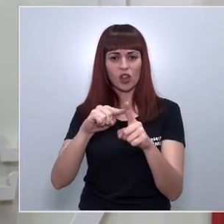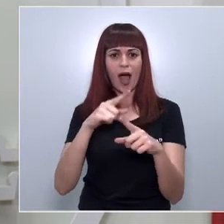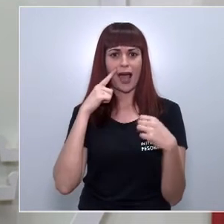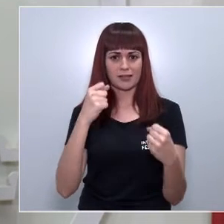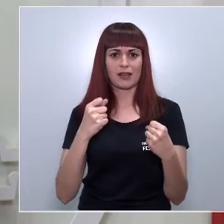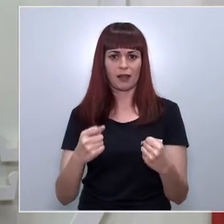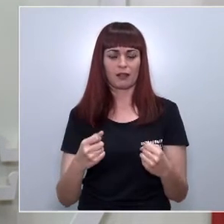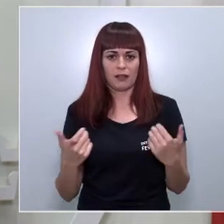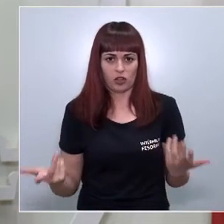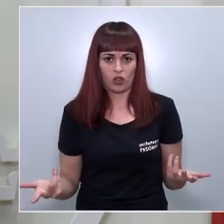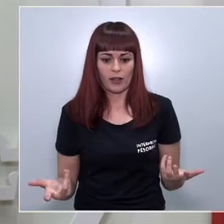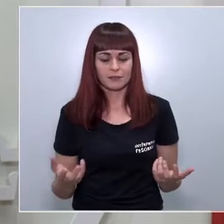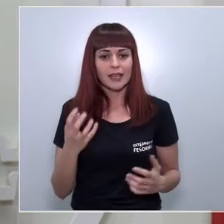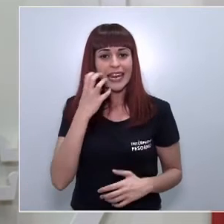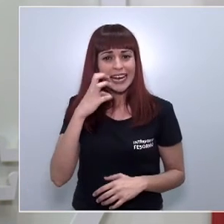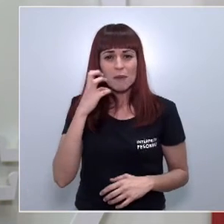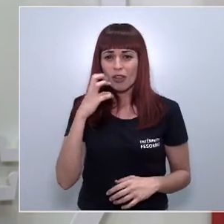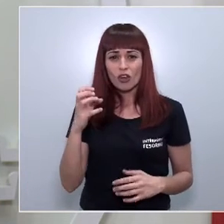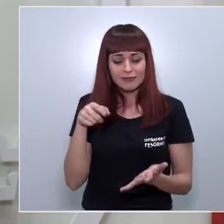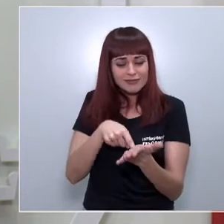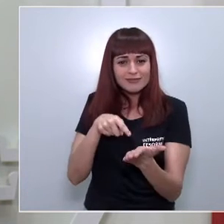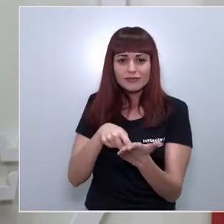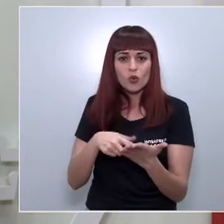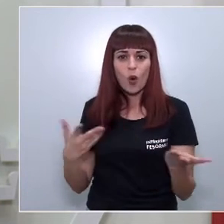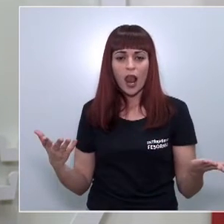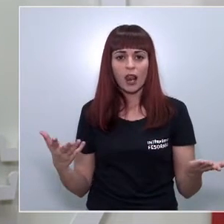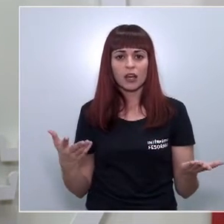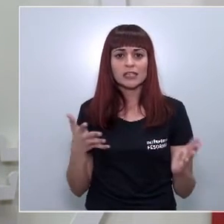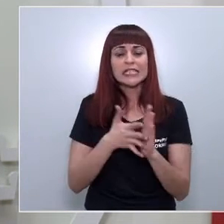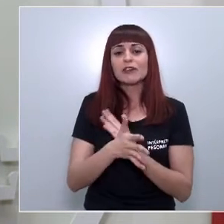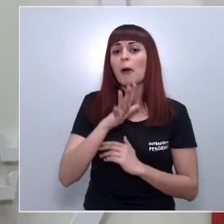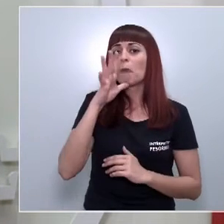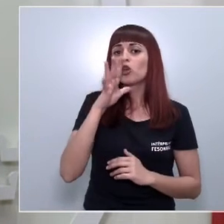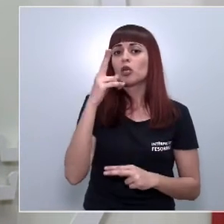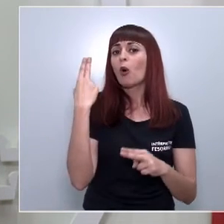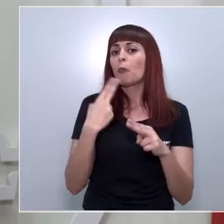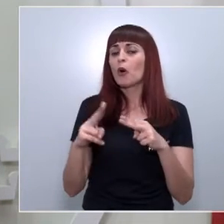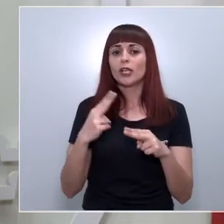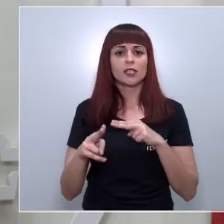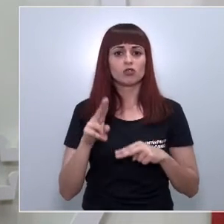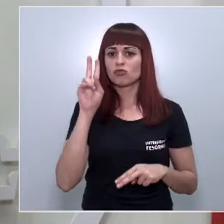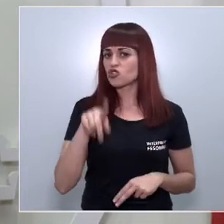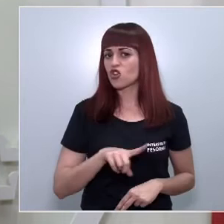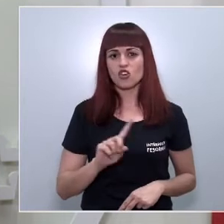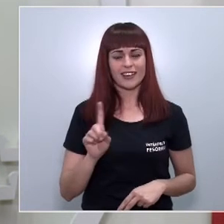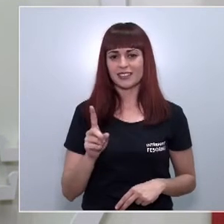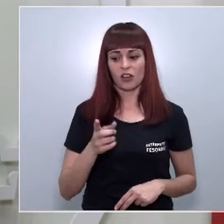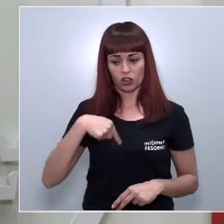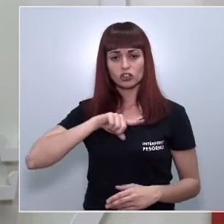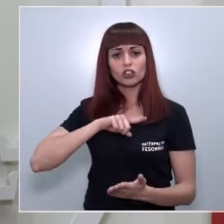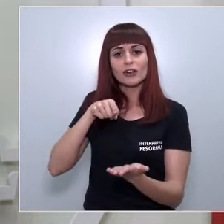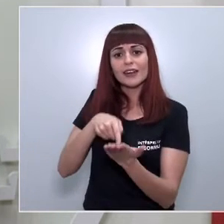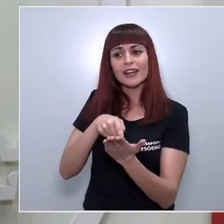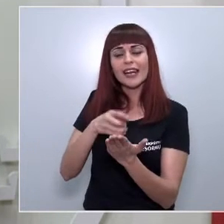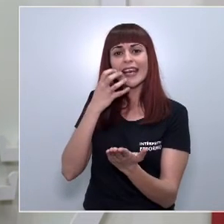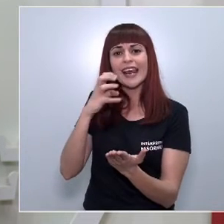Por tanto, nuestra reclamación y queja no se debe a un motivo político, no responde a un motivo político, sino que estamos reclamando